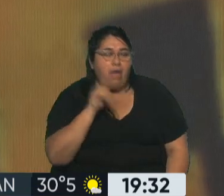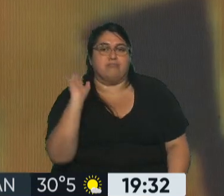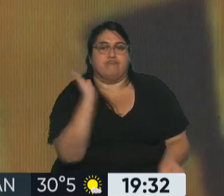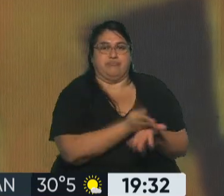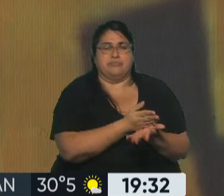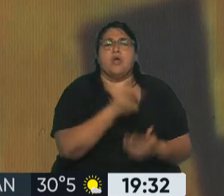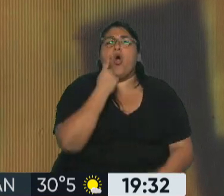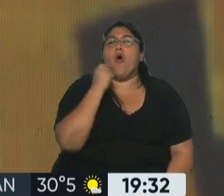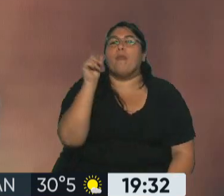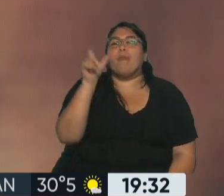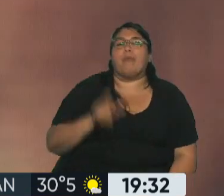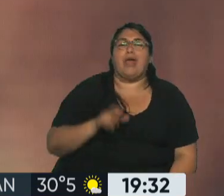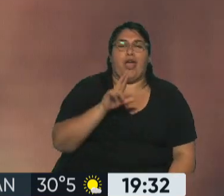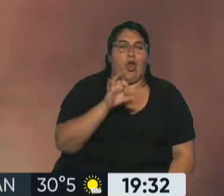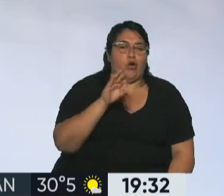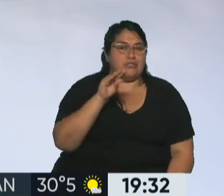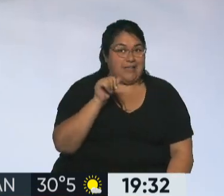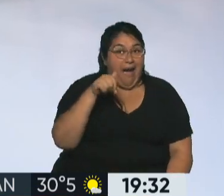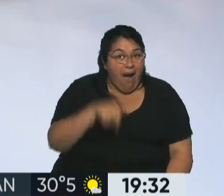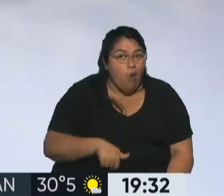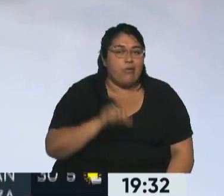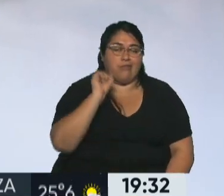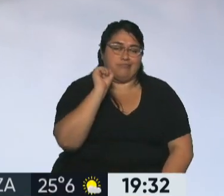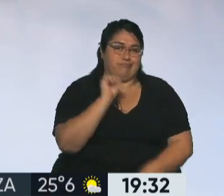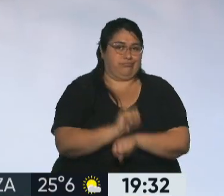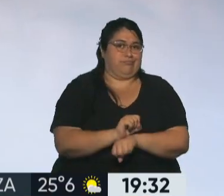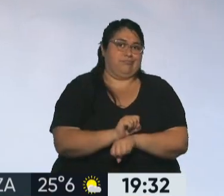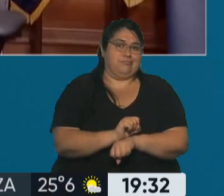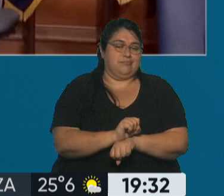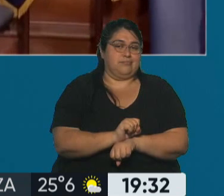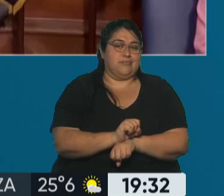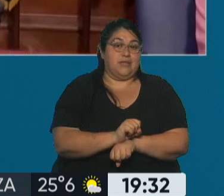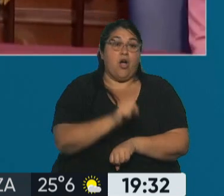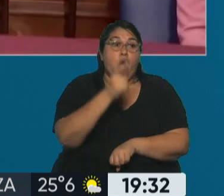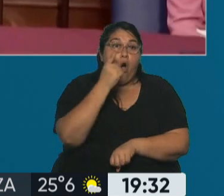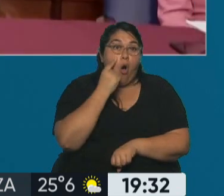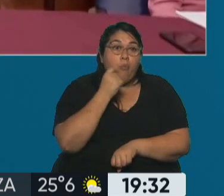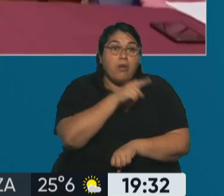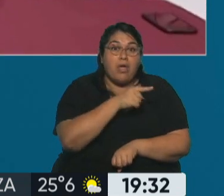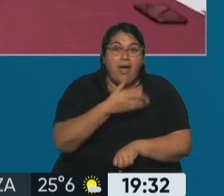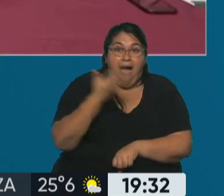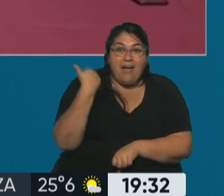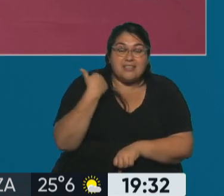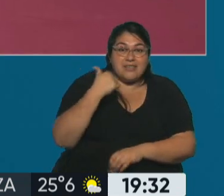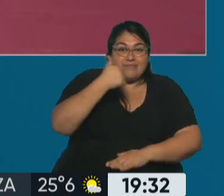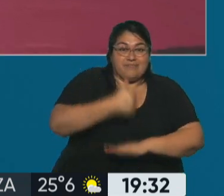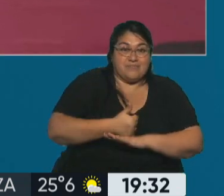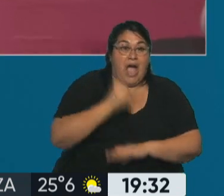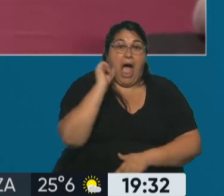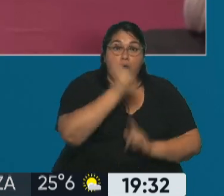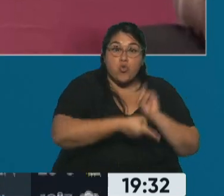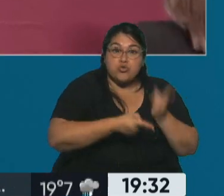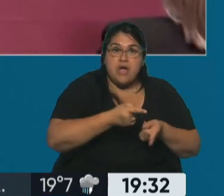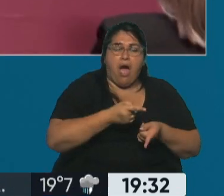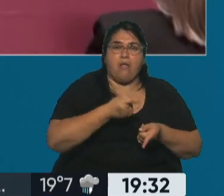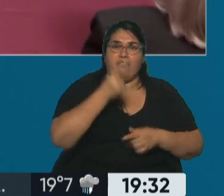Rocha. Va a estar un rato largo. Bueno, de hecho lo que dicen es que lloró cuando tuvo que hablar porque lo están acusando o las acusaciones pueden